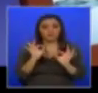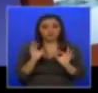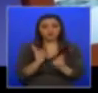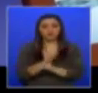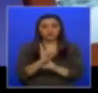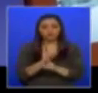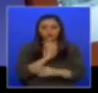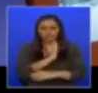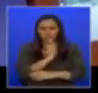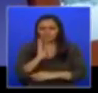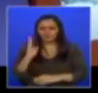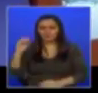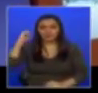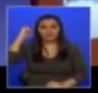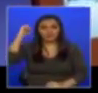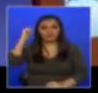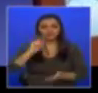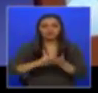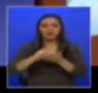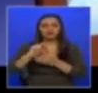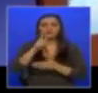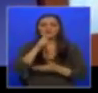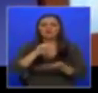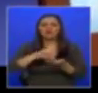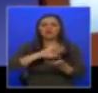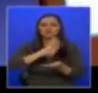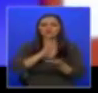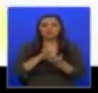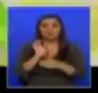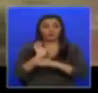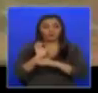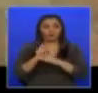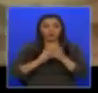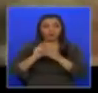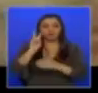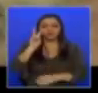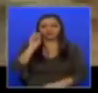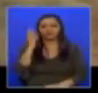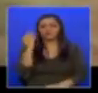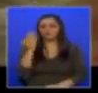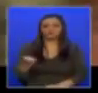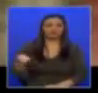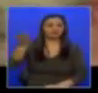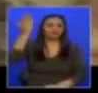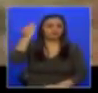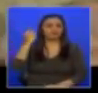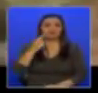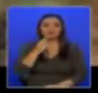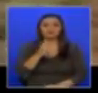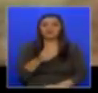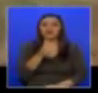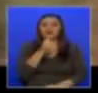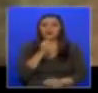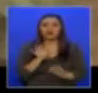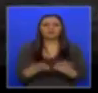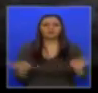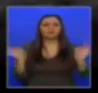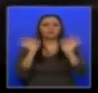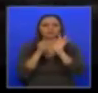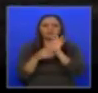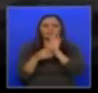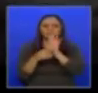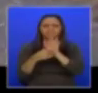Aprovechamiento del Agua, aprobada por la legislatura ecuatoriana en 2014, ubica al líquido vital como un recurso